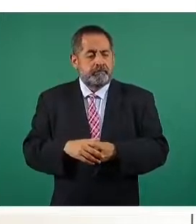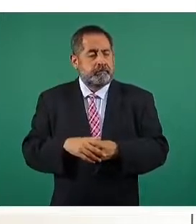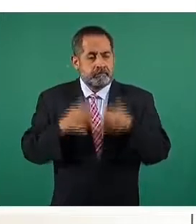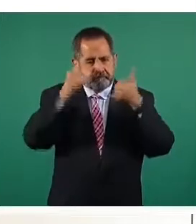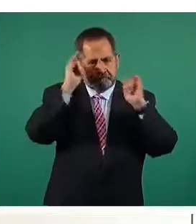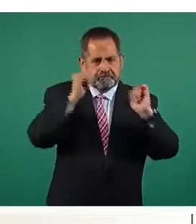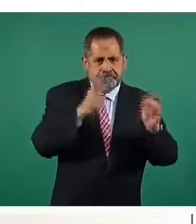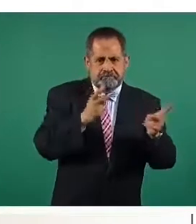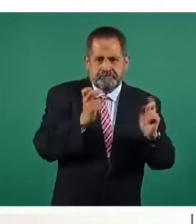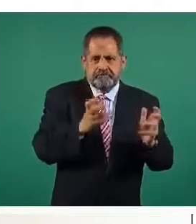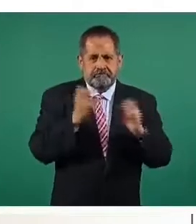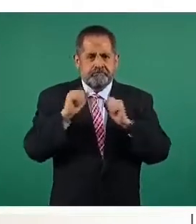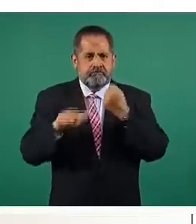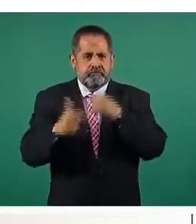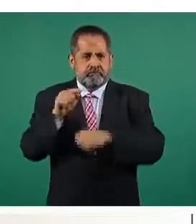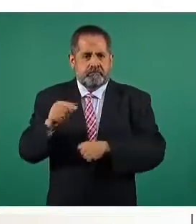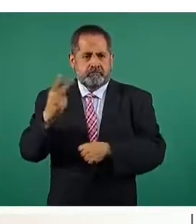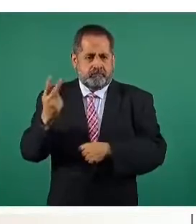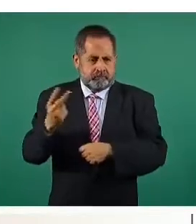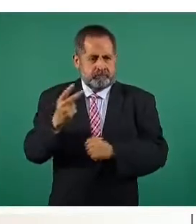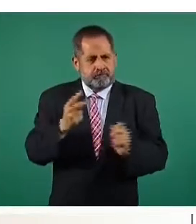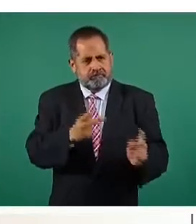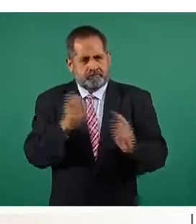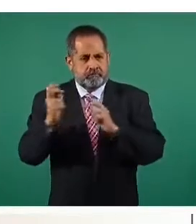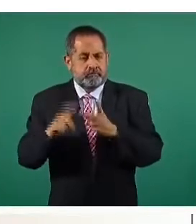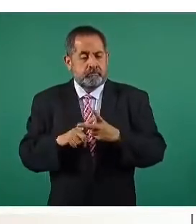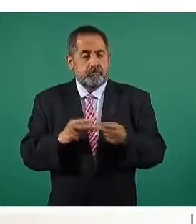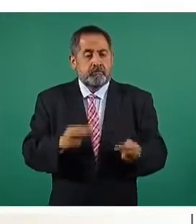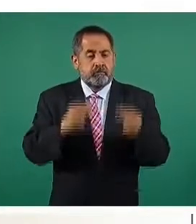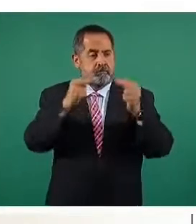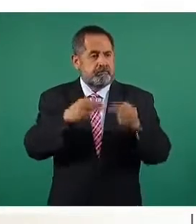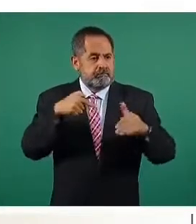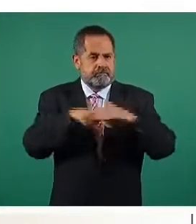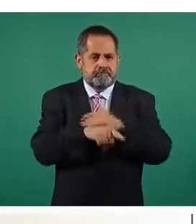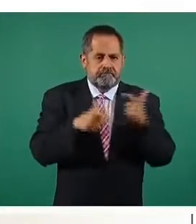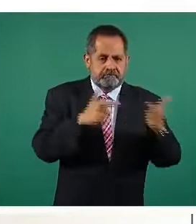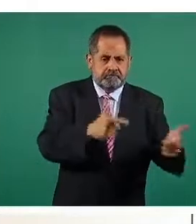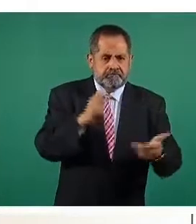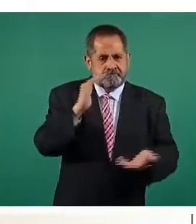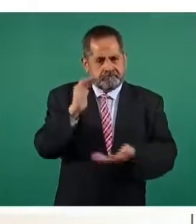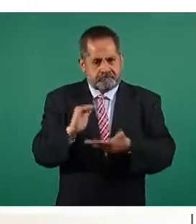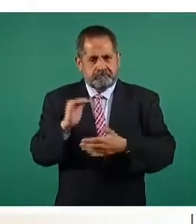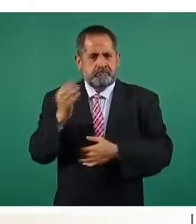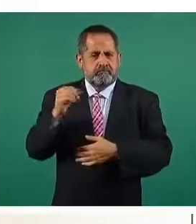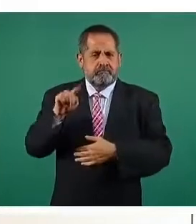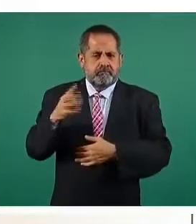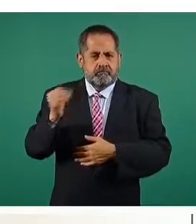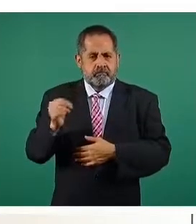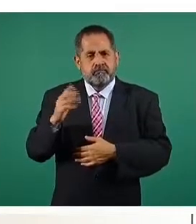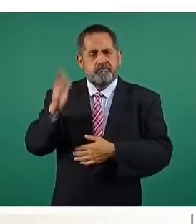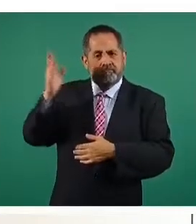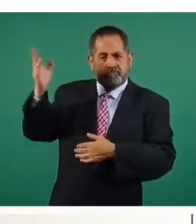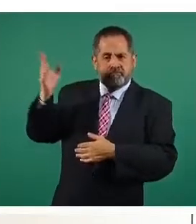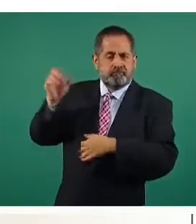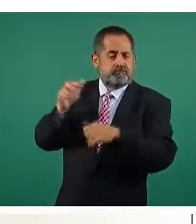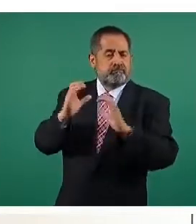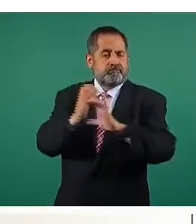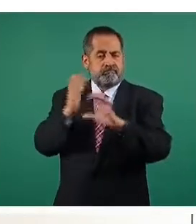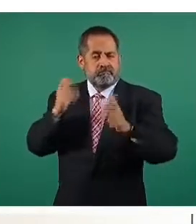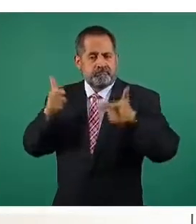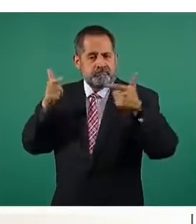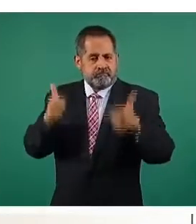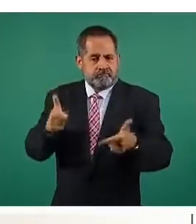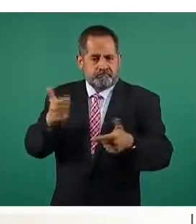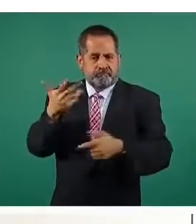ganado doce punto dos a vigiato, el robo a negocio nueve punto nueve, robo a transportista diez punto nueve,